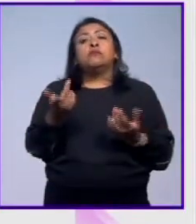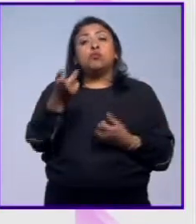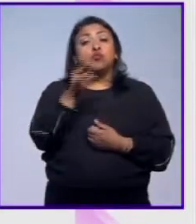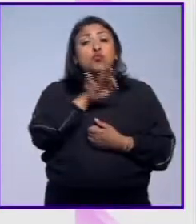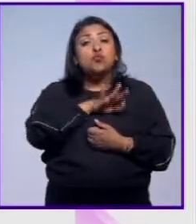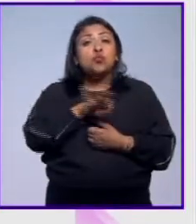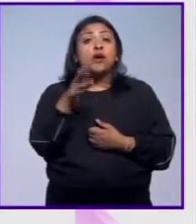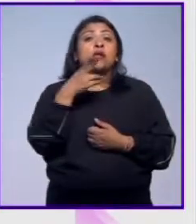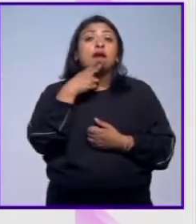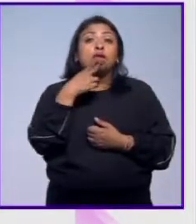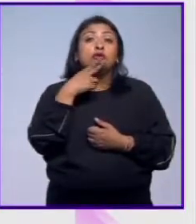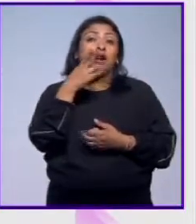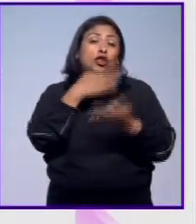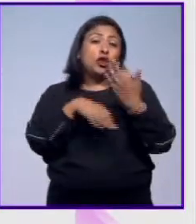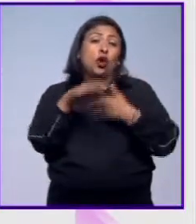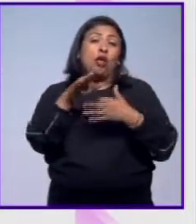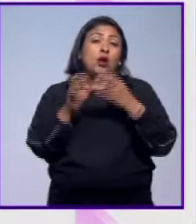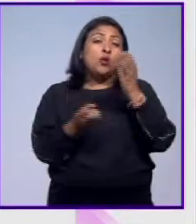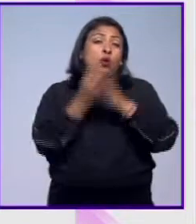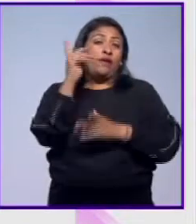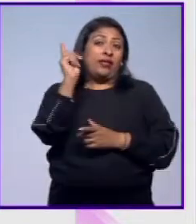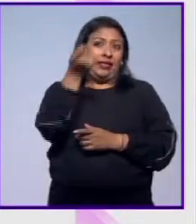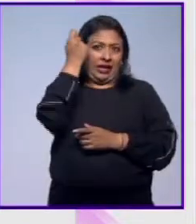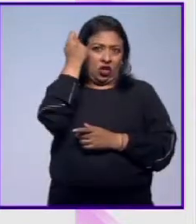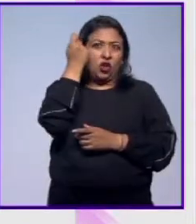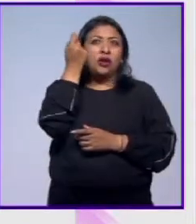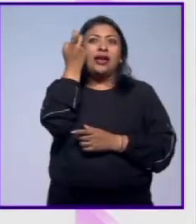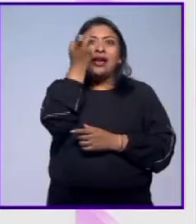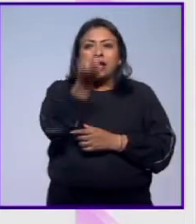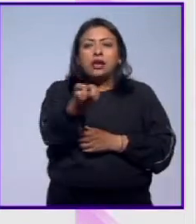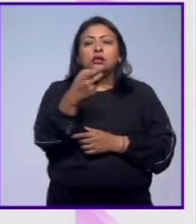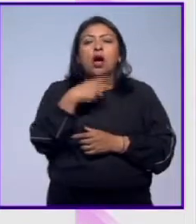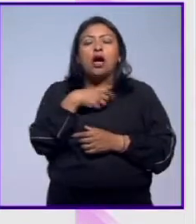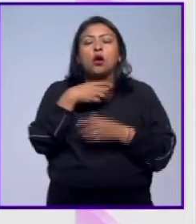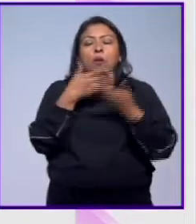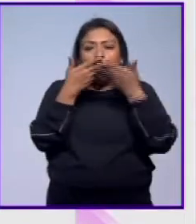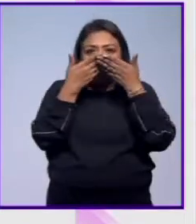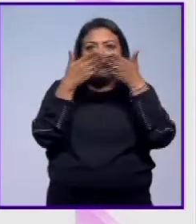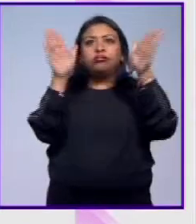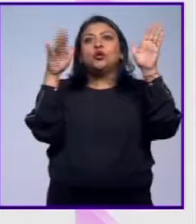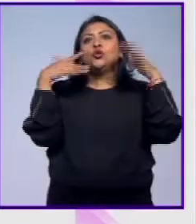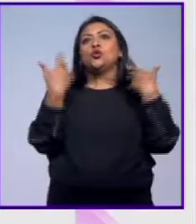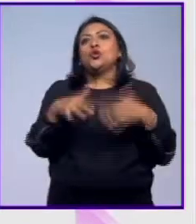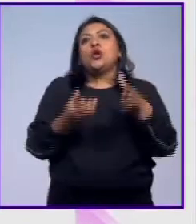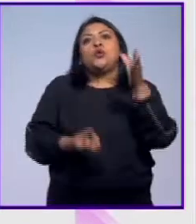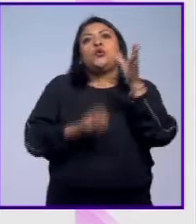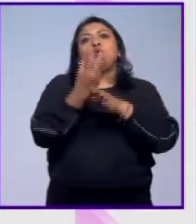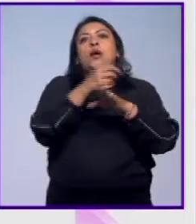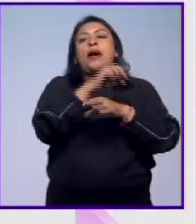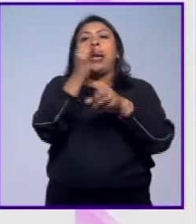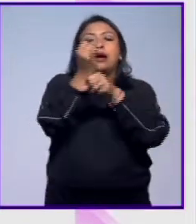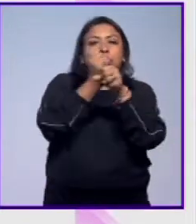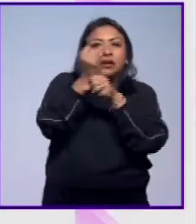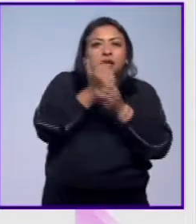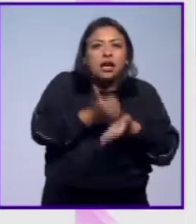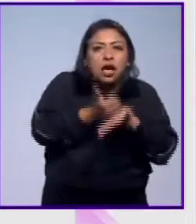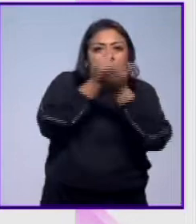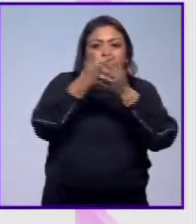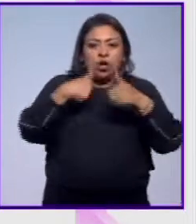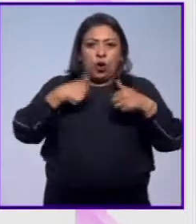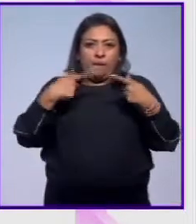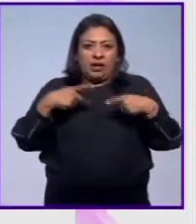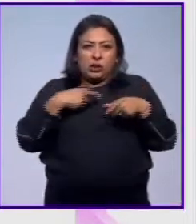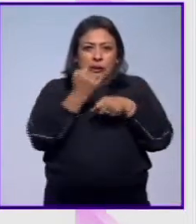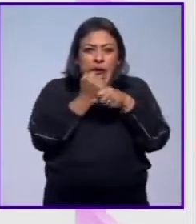posible aplicar toda esta tecnología. Entonces, esto abre unas perspectivas impresionantes a la investigación, al investigador.